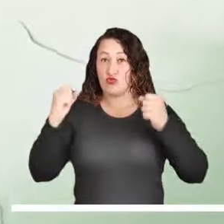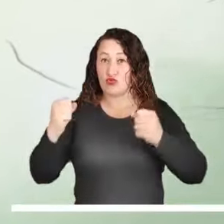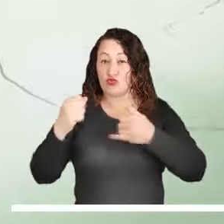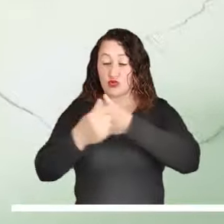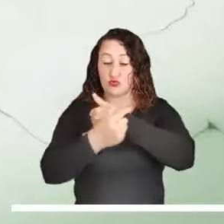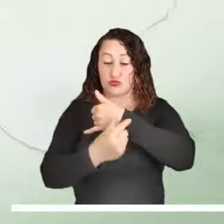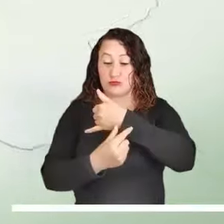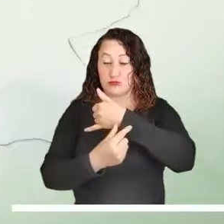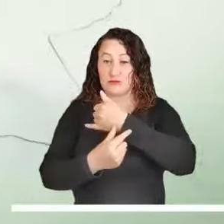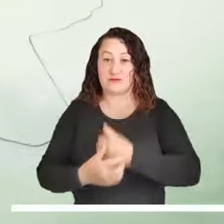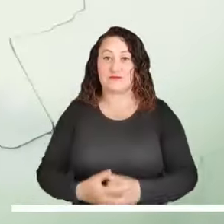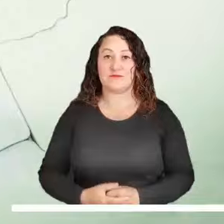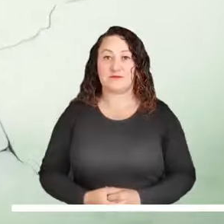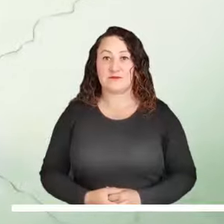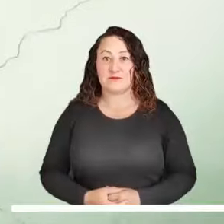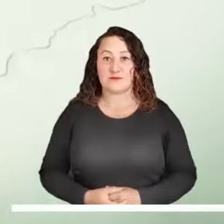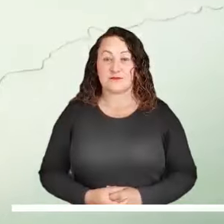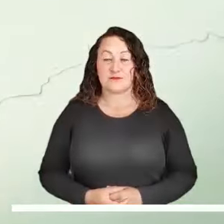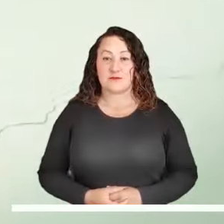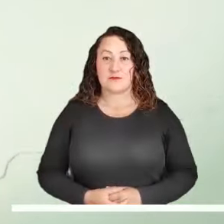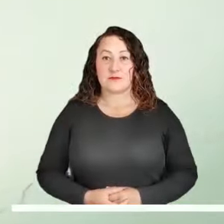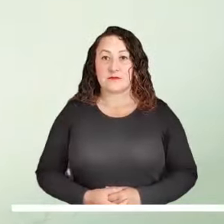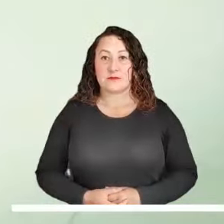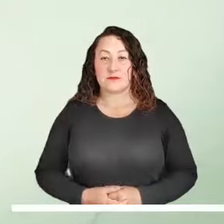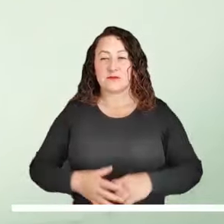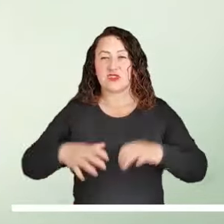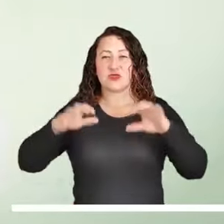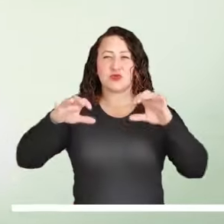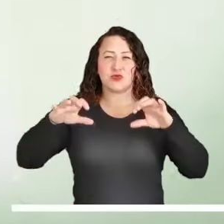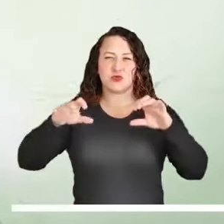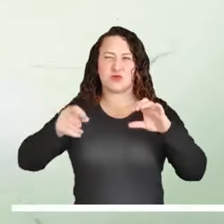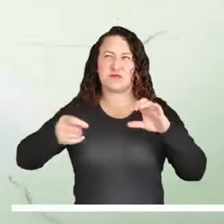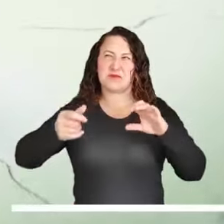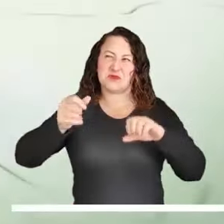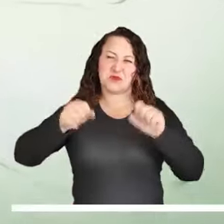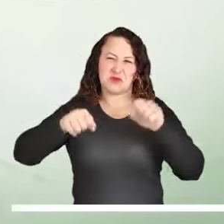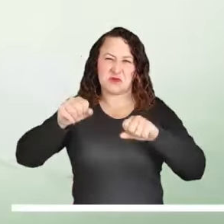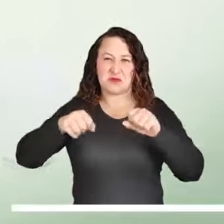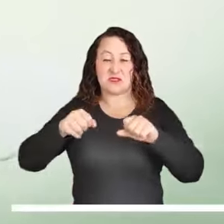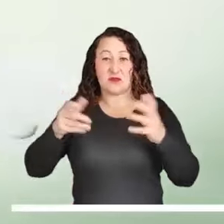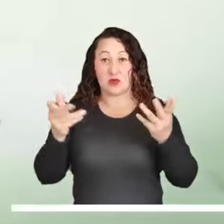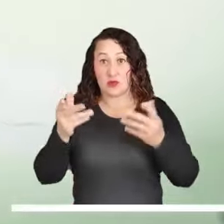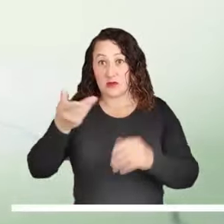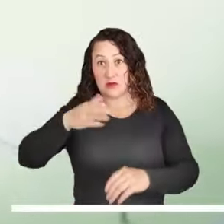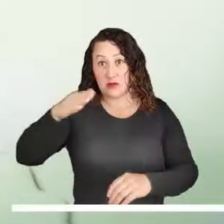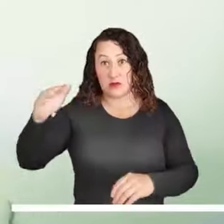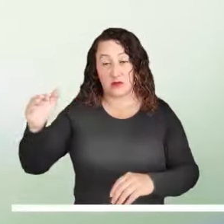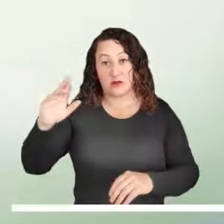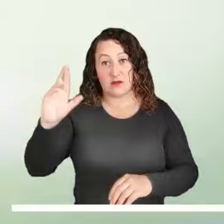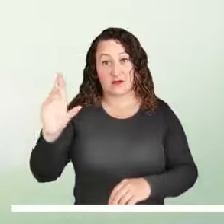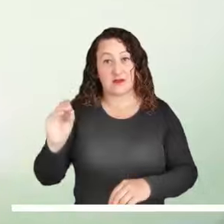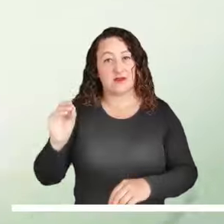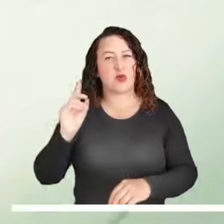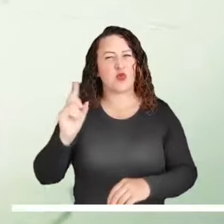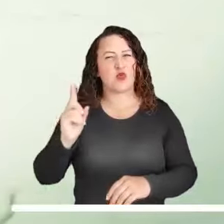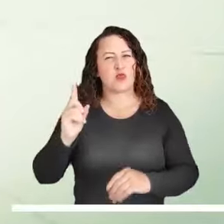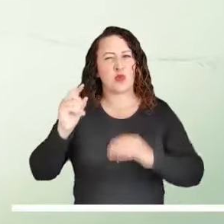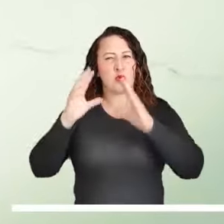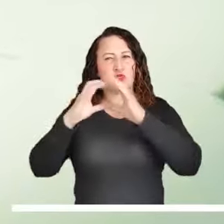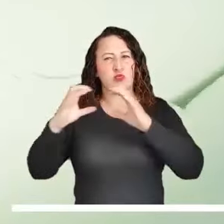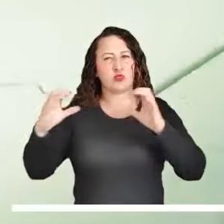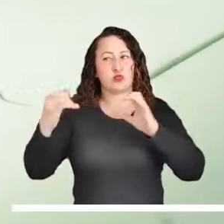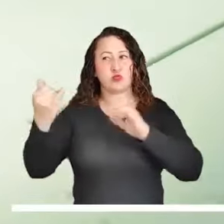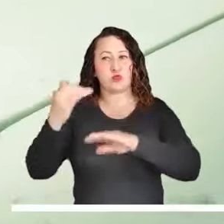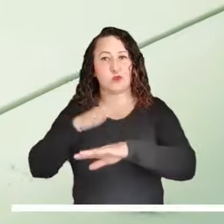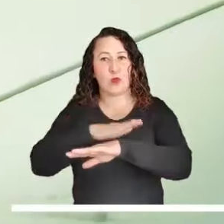que cubren al litoral pacífico. Existe una baja posibilidad de lloviznas en Antioquia y Risaralda debido a los cúmulos